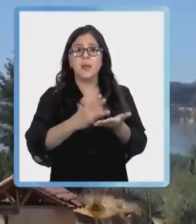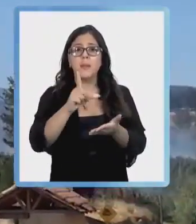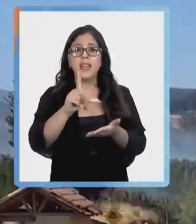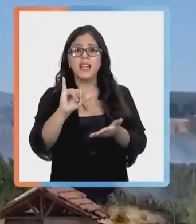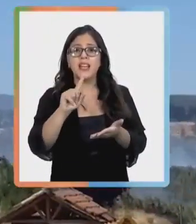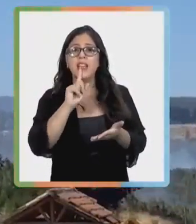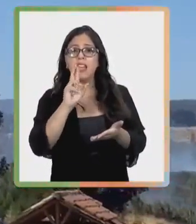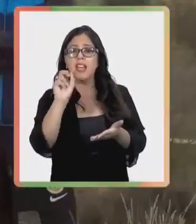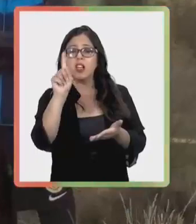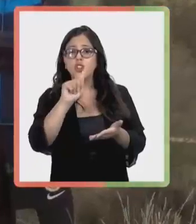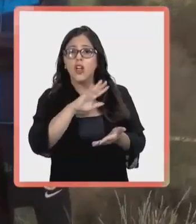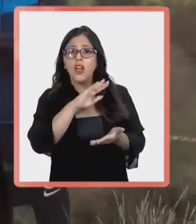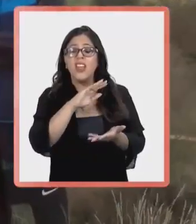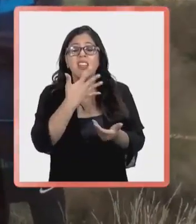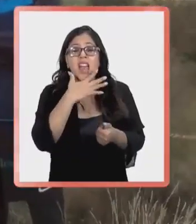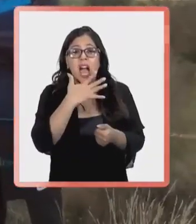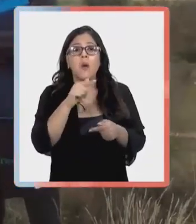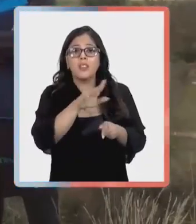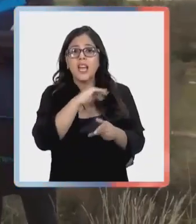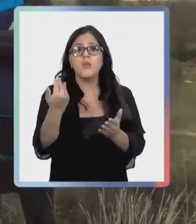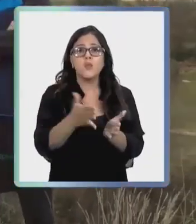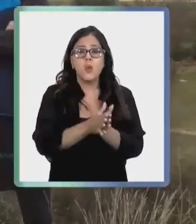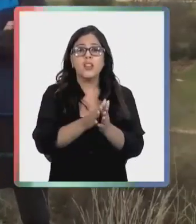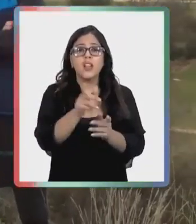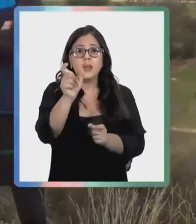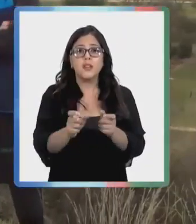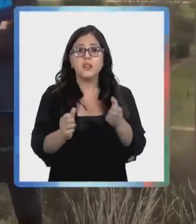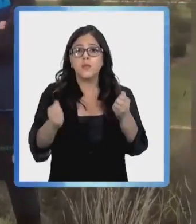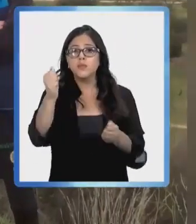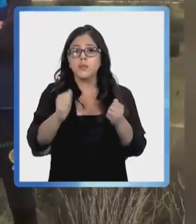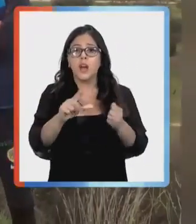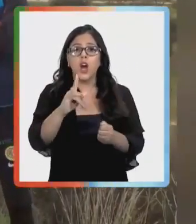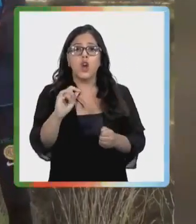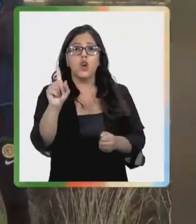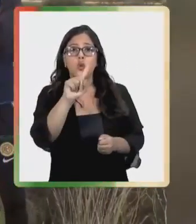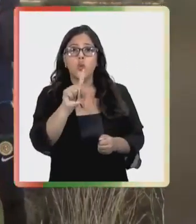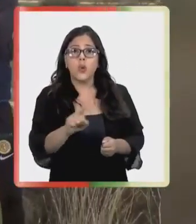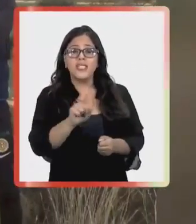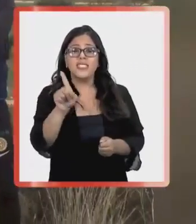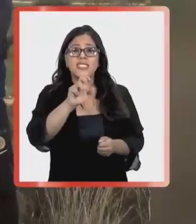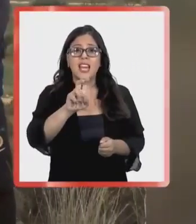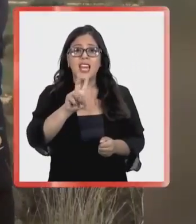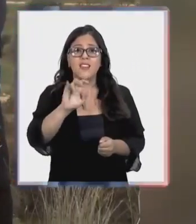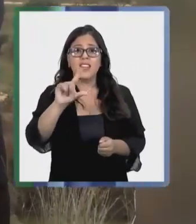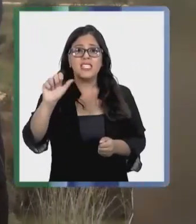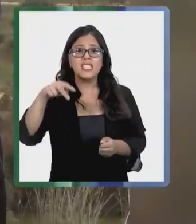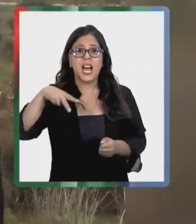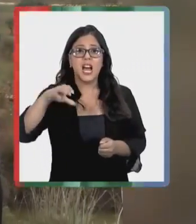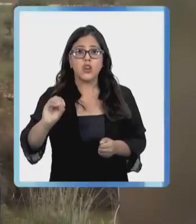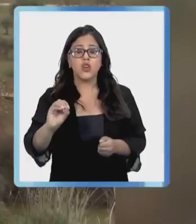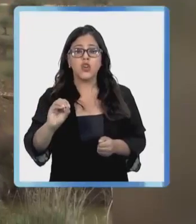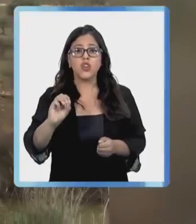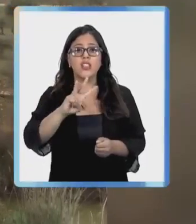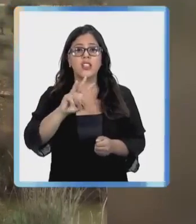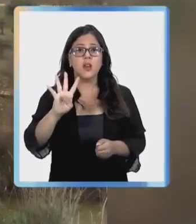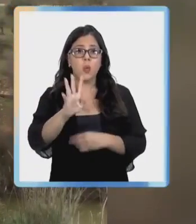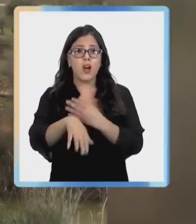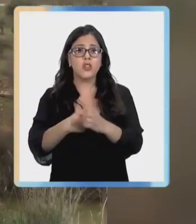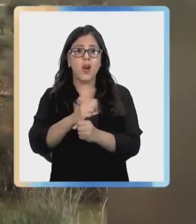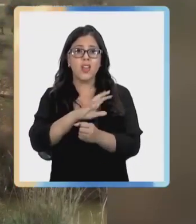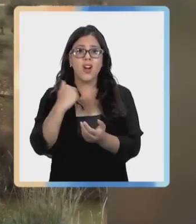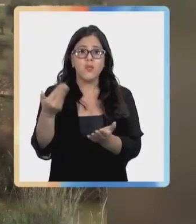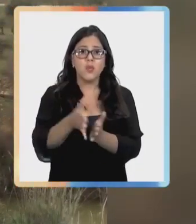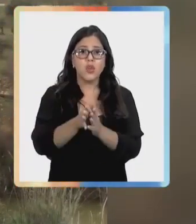litros de agua, lo que provocó la muerte del piloto español Luis Sevillano Moreno, de 34 años. Una aeronave que presta